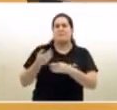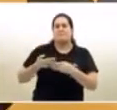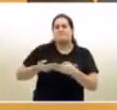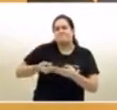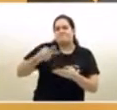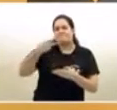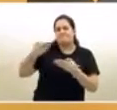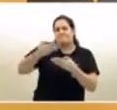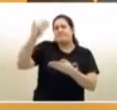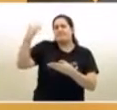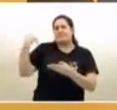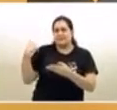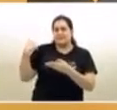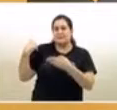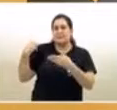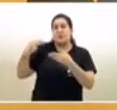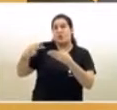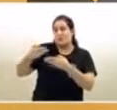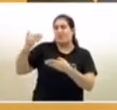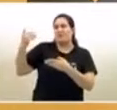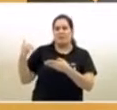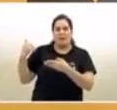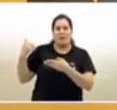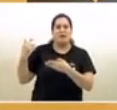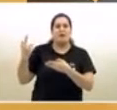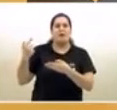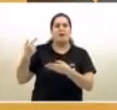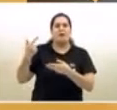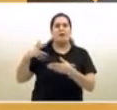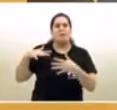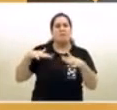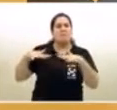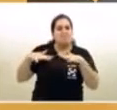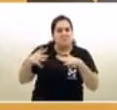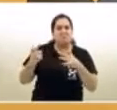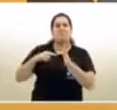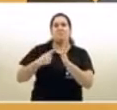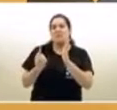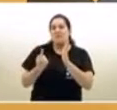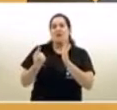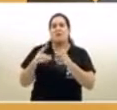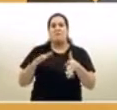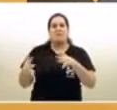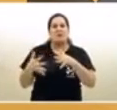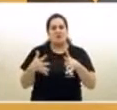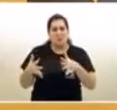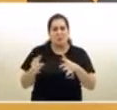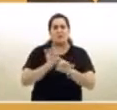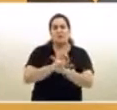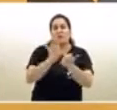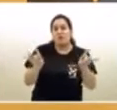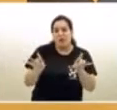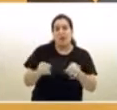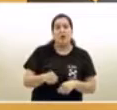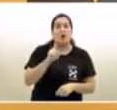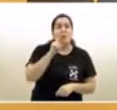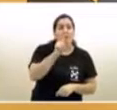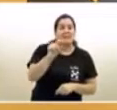atrás, las dos semanas anteriores, los casos en la ciudad venían estabilizados en un promedio aproximado de 1.100 casos.